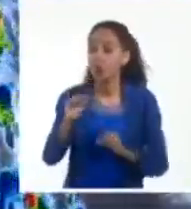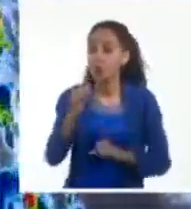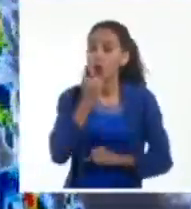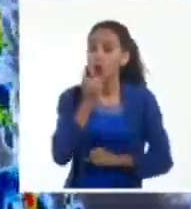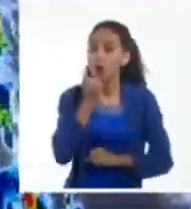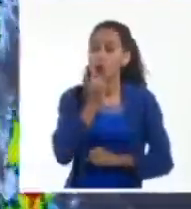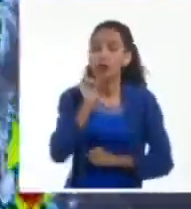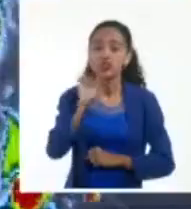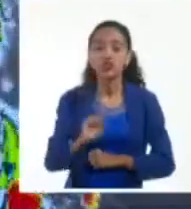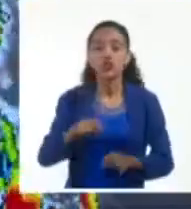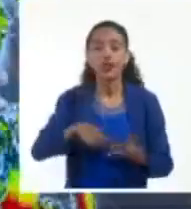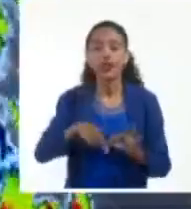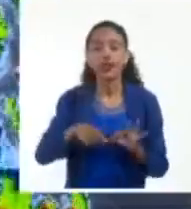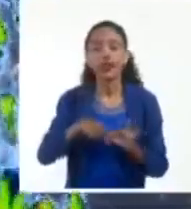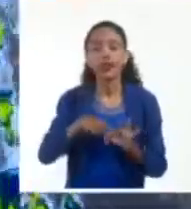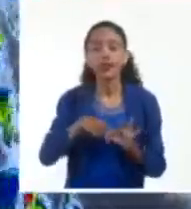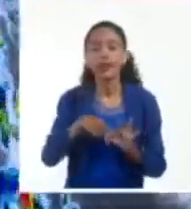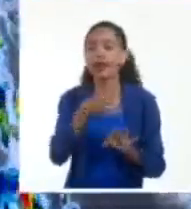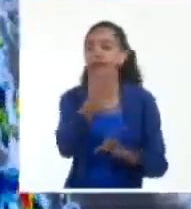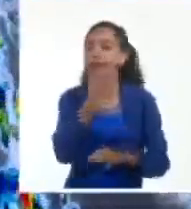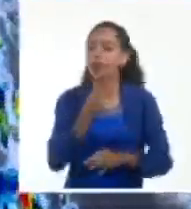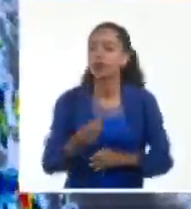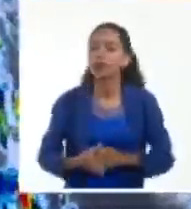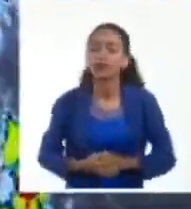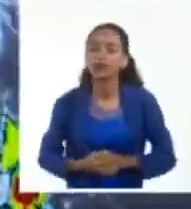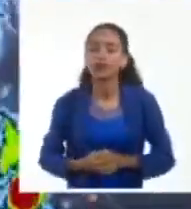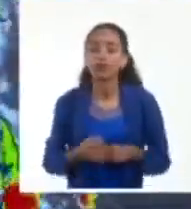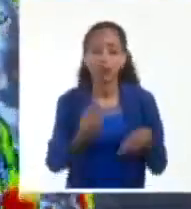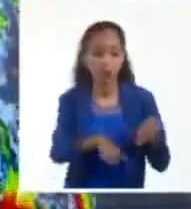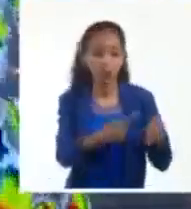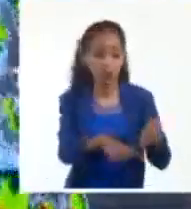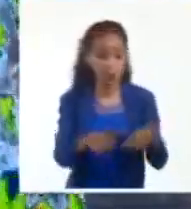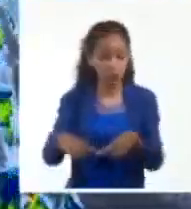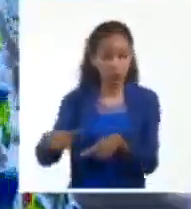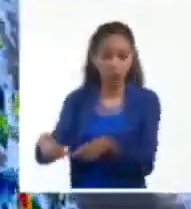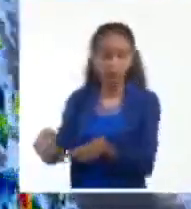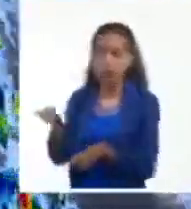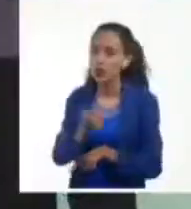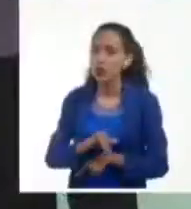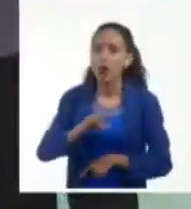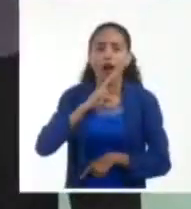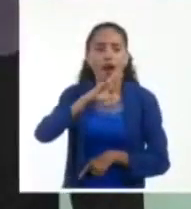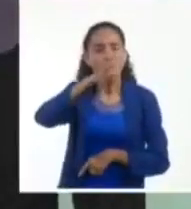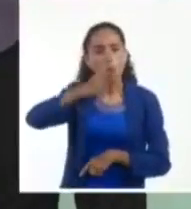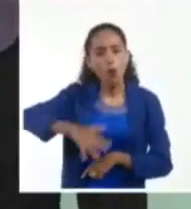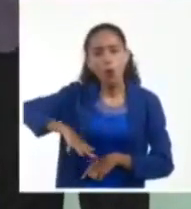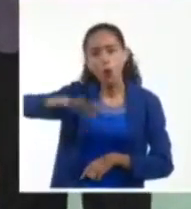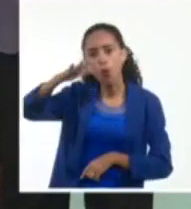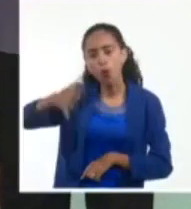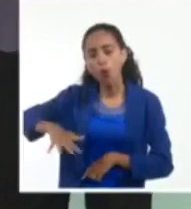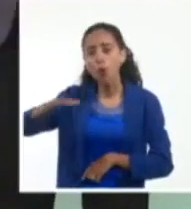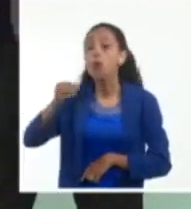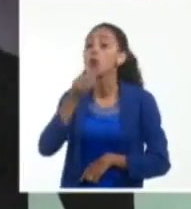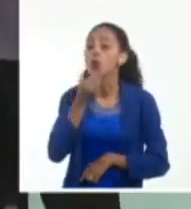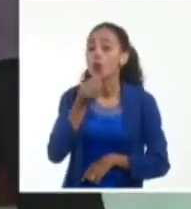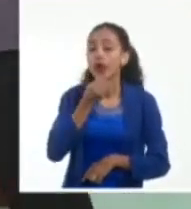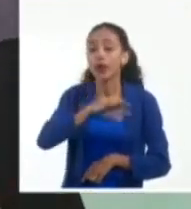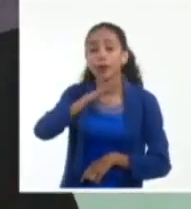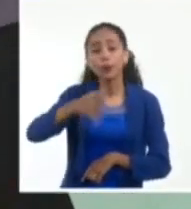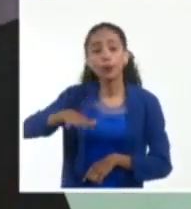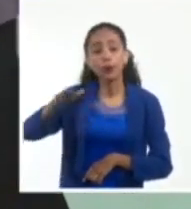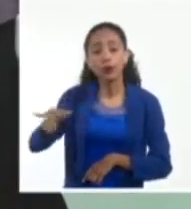ya en el sur de la isla de la juventud. El resto de los litorrales habrá oleaje, que llegará a oleaje también